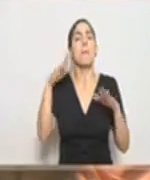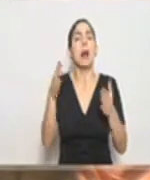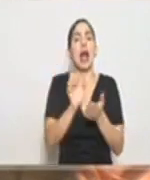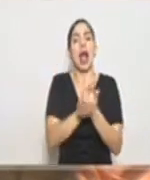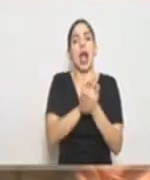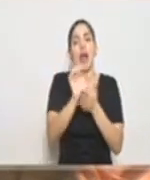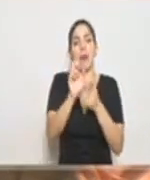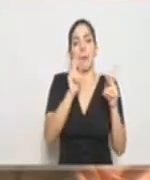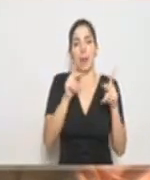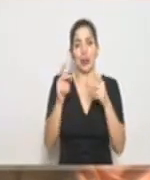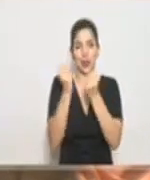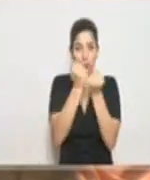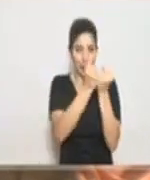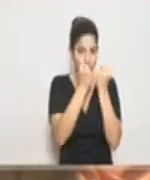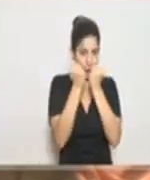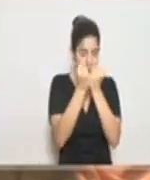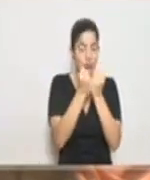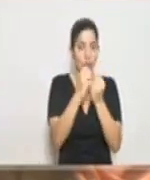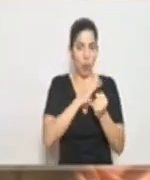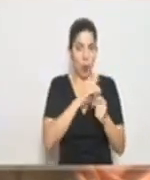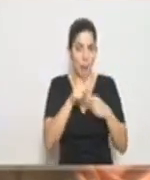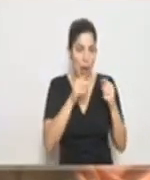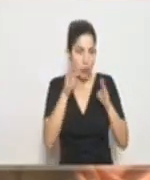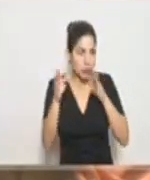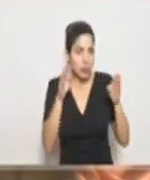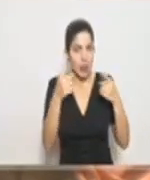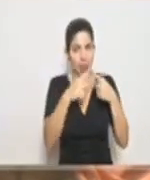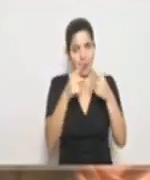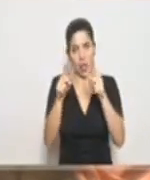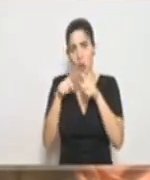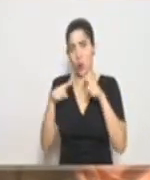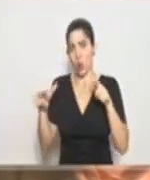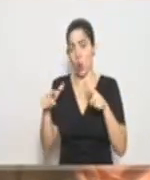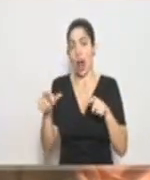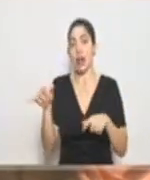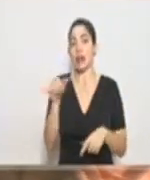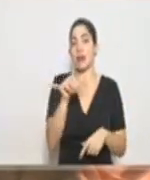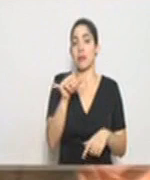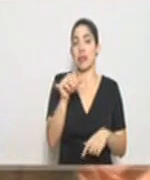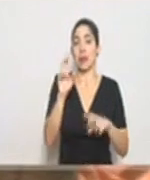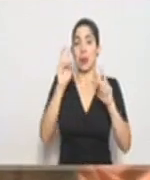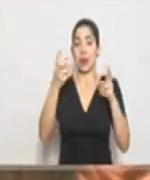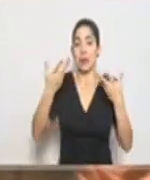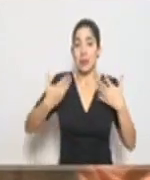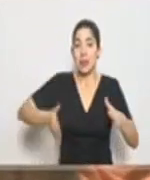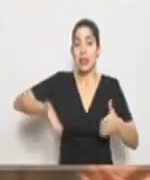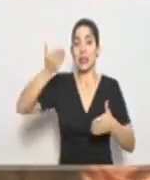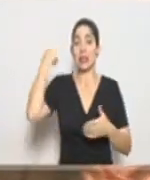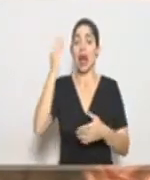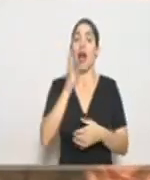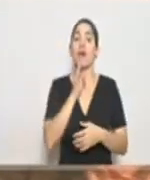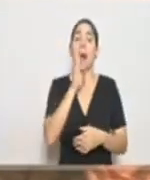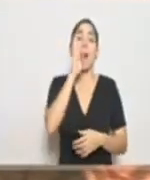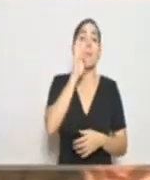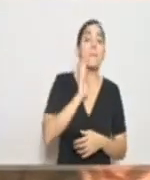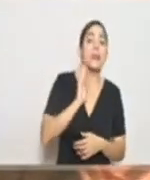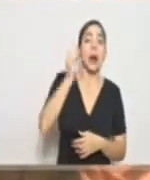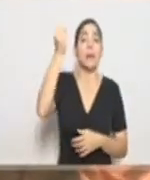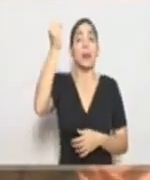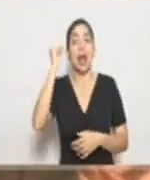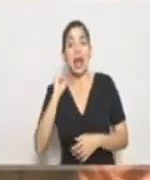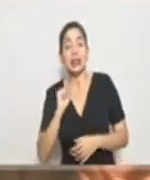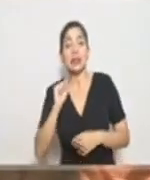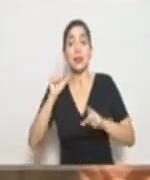aglomeraciones de personas en diferentes sitios, así como el mismo tema que hemos hablado, que bares, casinos